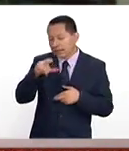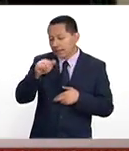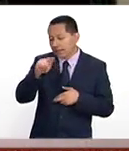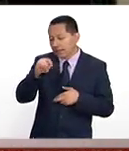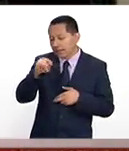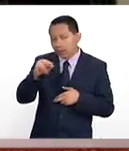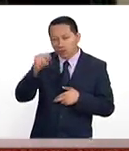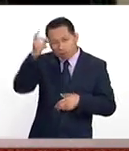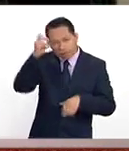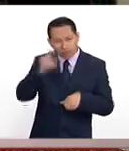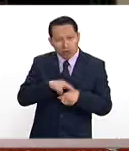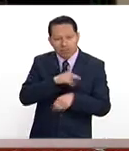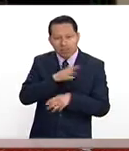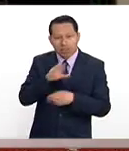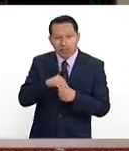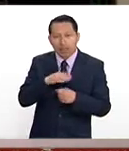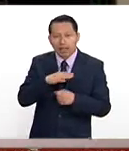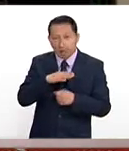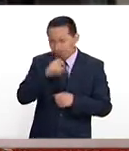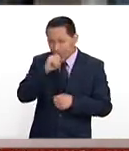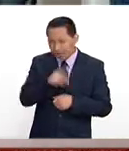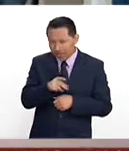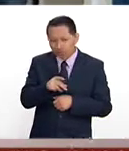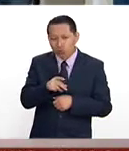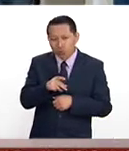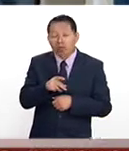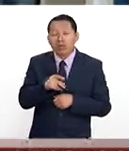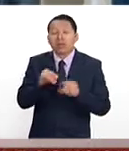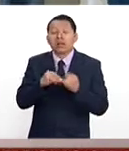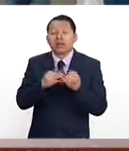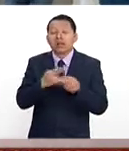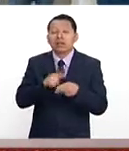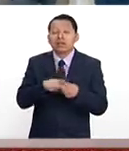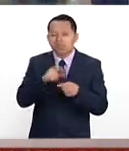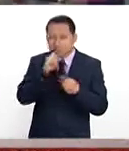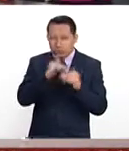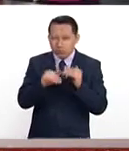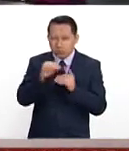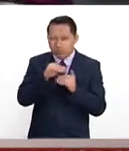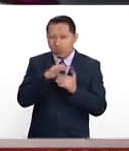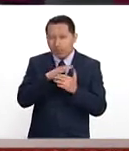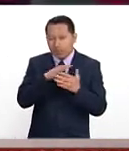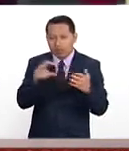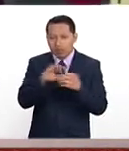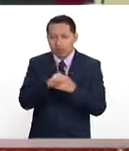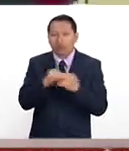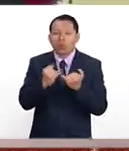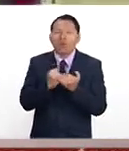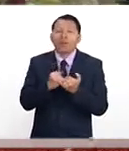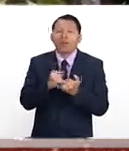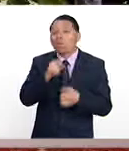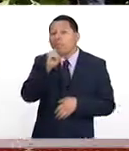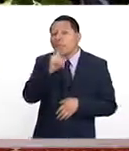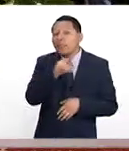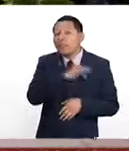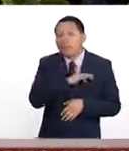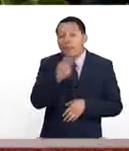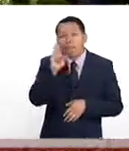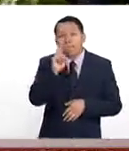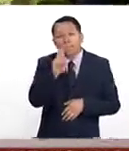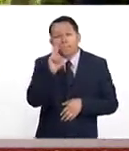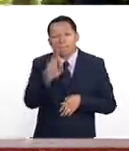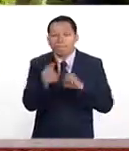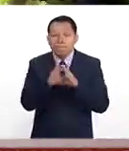nuestro director general del Tecnológico Nacional de México, pero también de la mano, estrechados, viendo planes de desarrollo